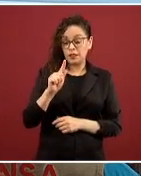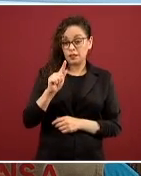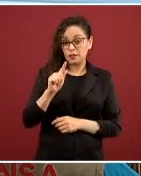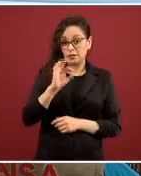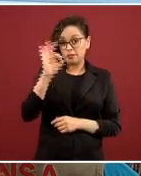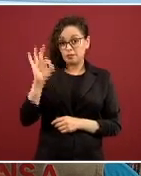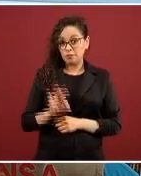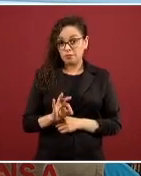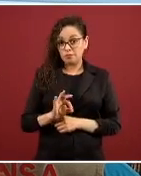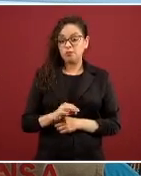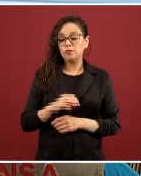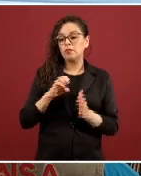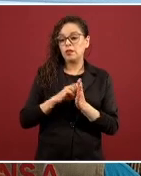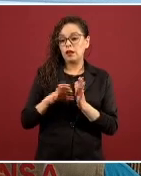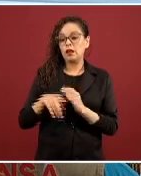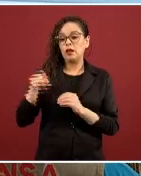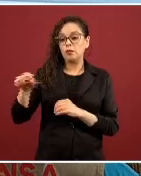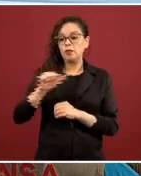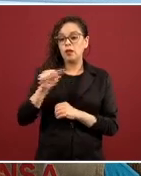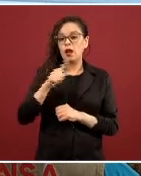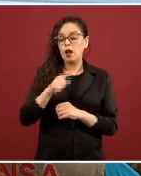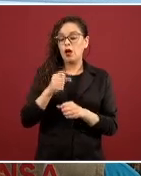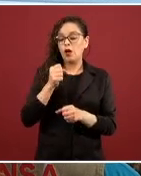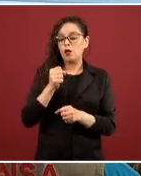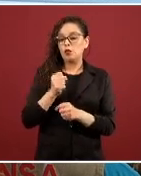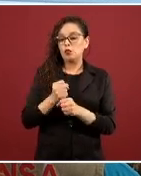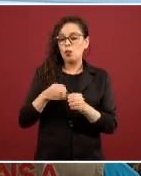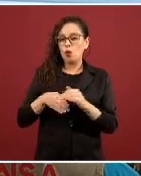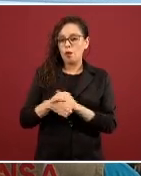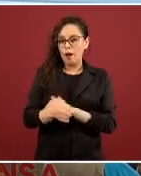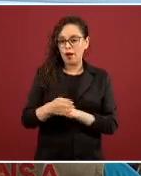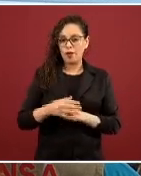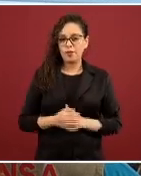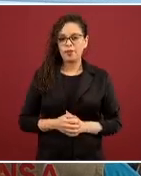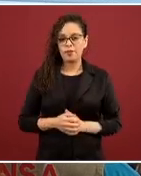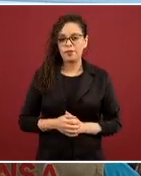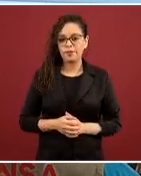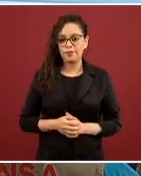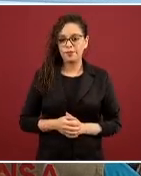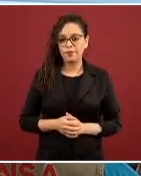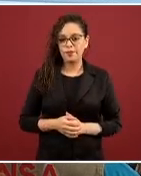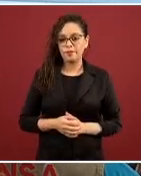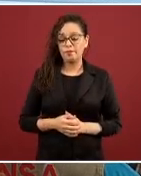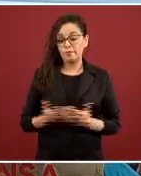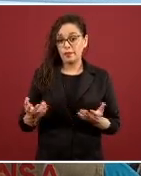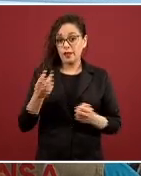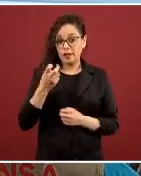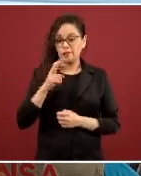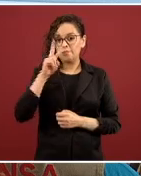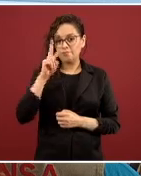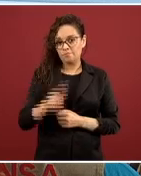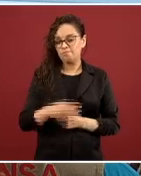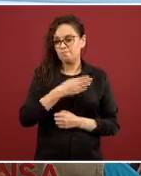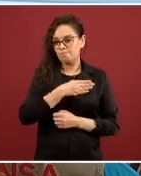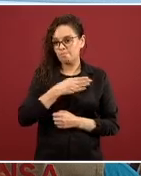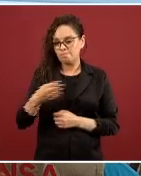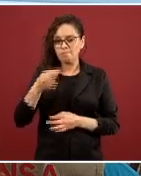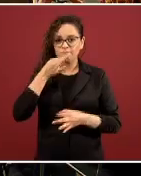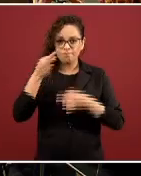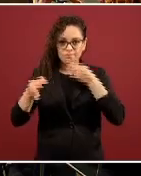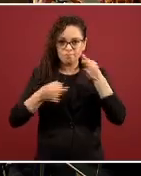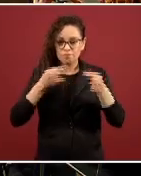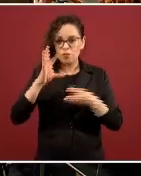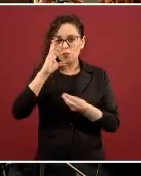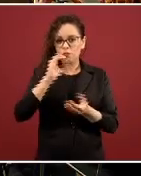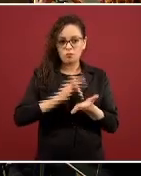caso del ferrocarril suburbano. Esto es una buena noticia y agradecemos mucho la colaboración de las